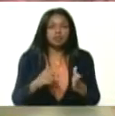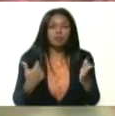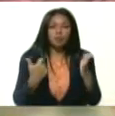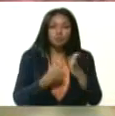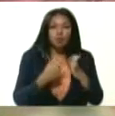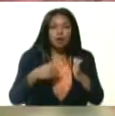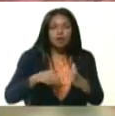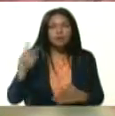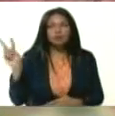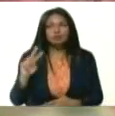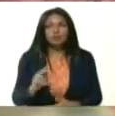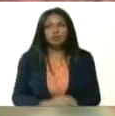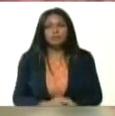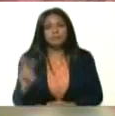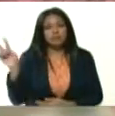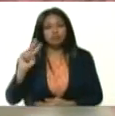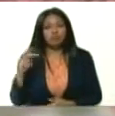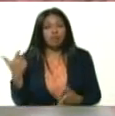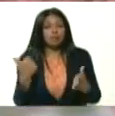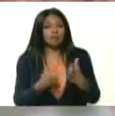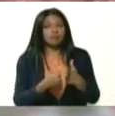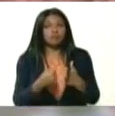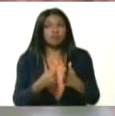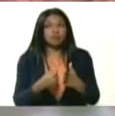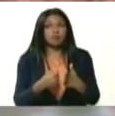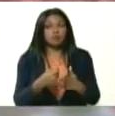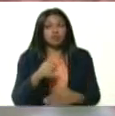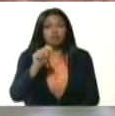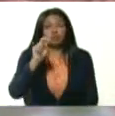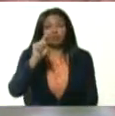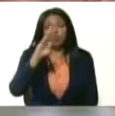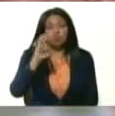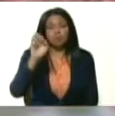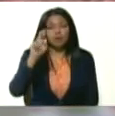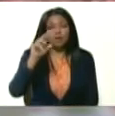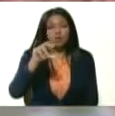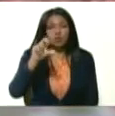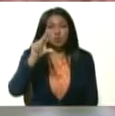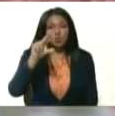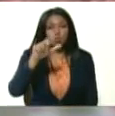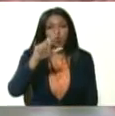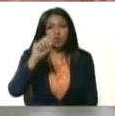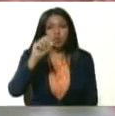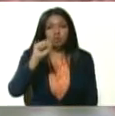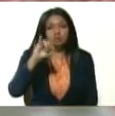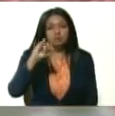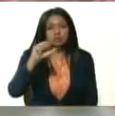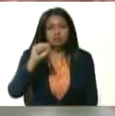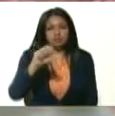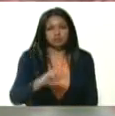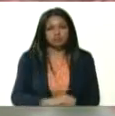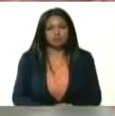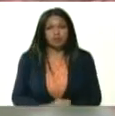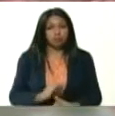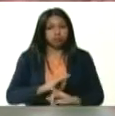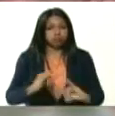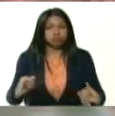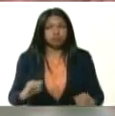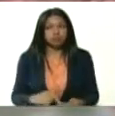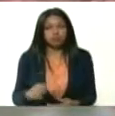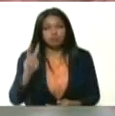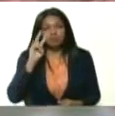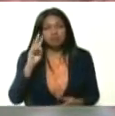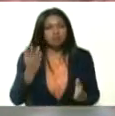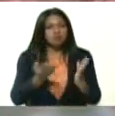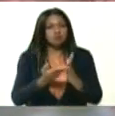Venezuela vacuna a toda la población contra la tuberculosis, a todos los niños y niñas. Y estuve viendo